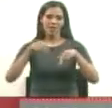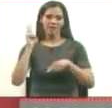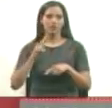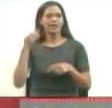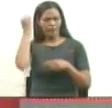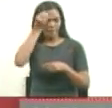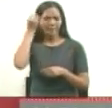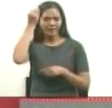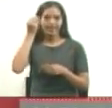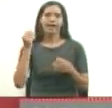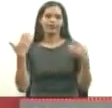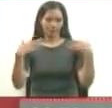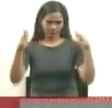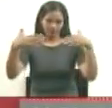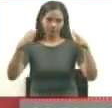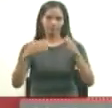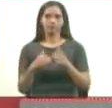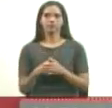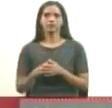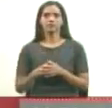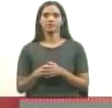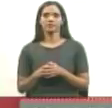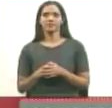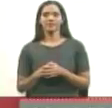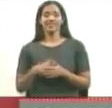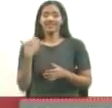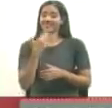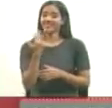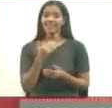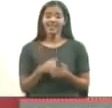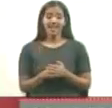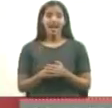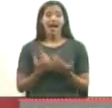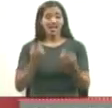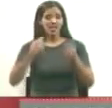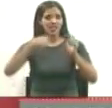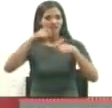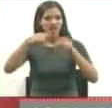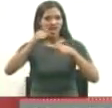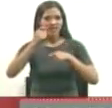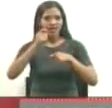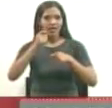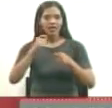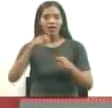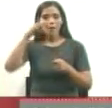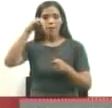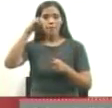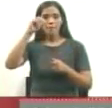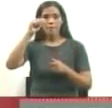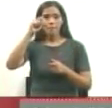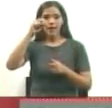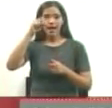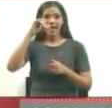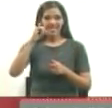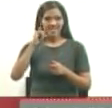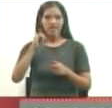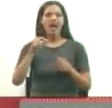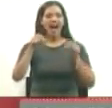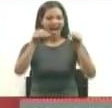¿Ah? Amaca, ahí donde venden maní tostado. Ahí. ¿Ah?